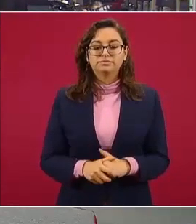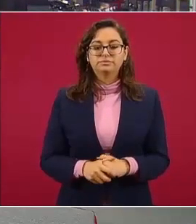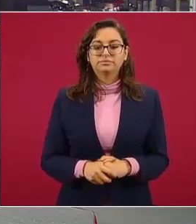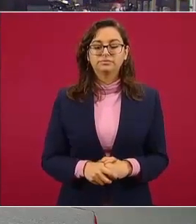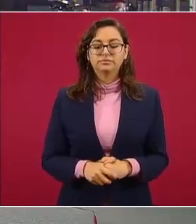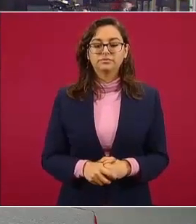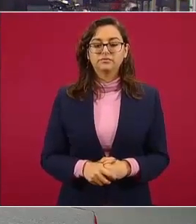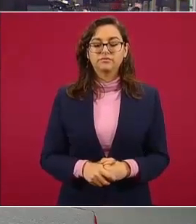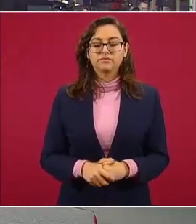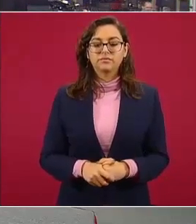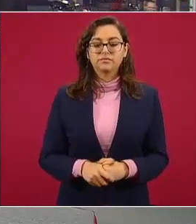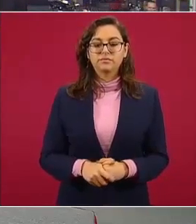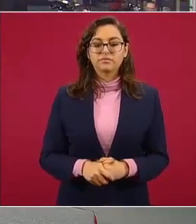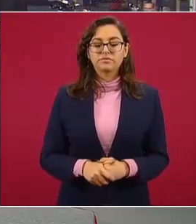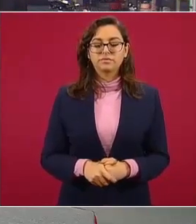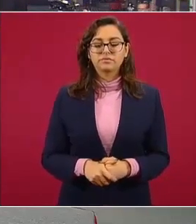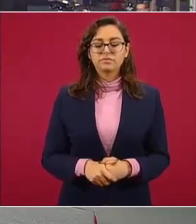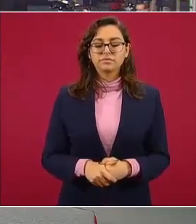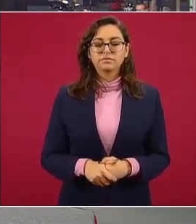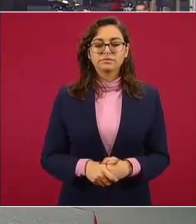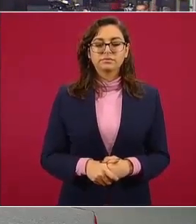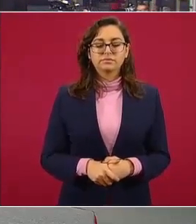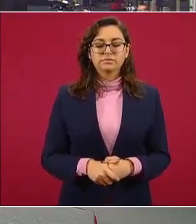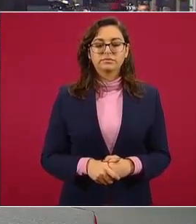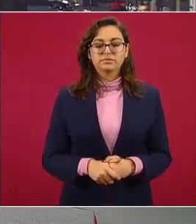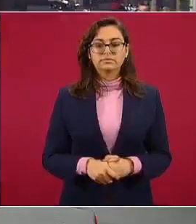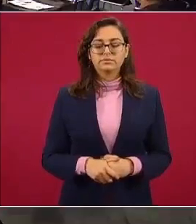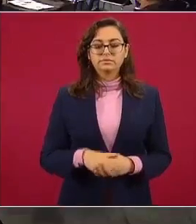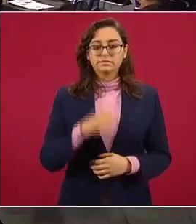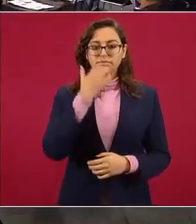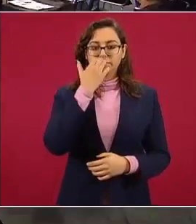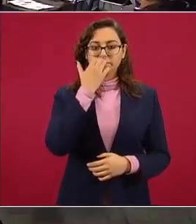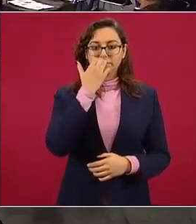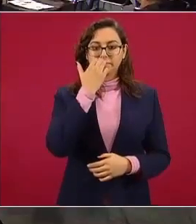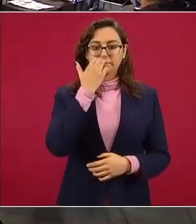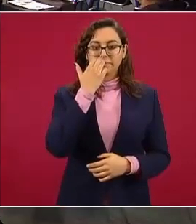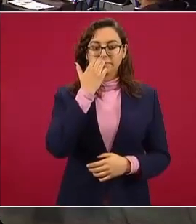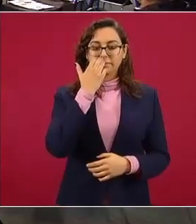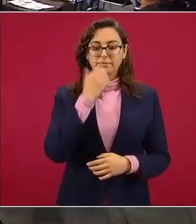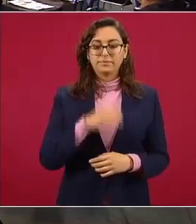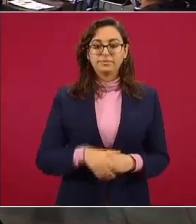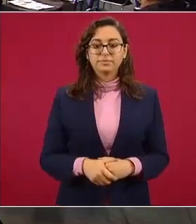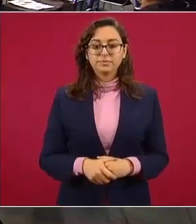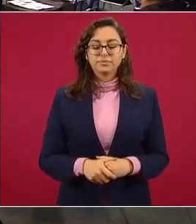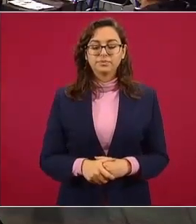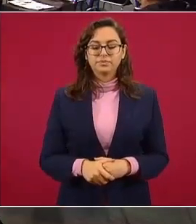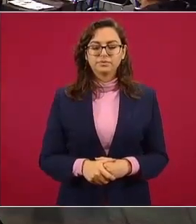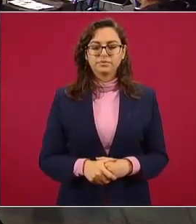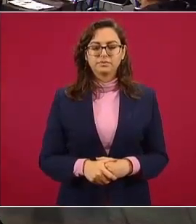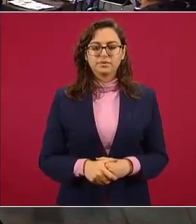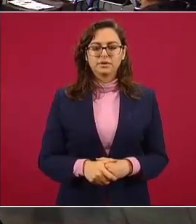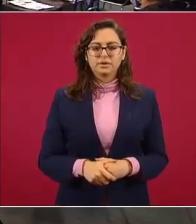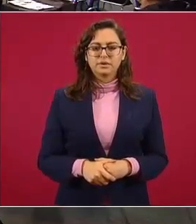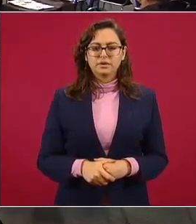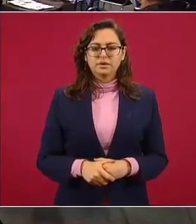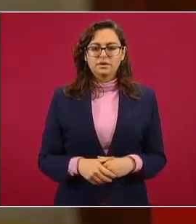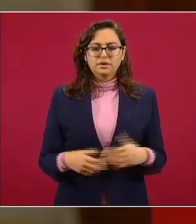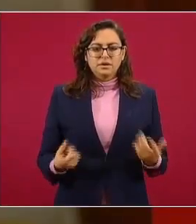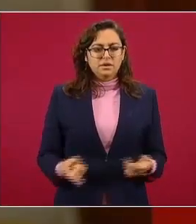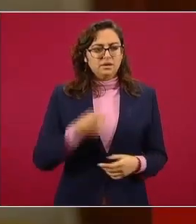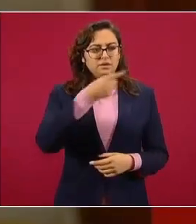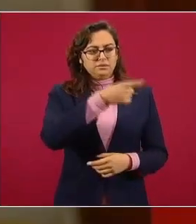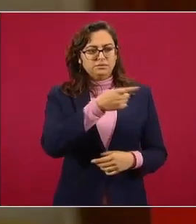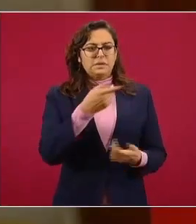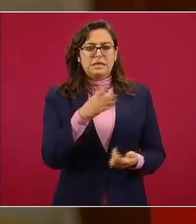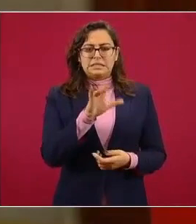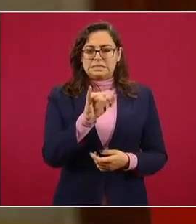preguntarle qué papel juega el fuero en este trámite porque él es un militar y aunque